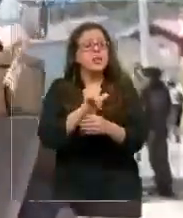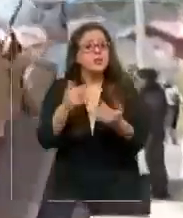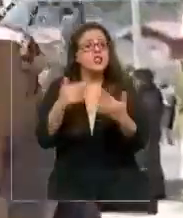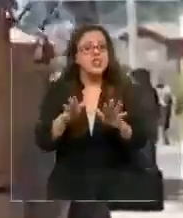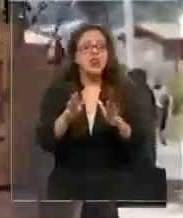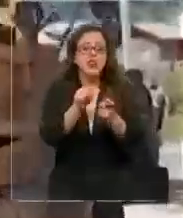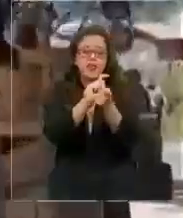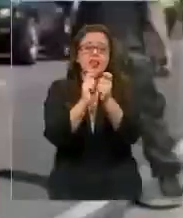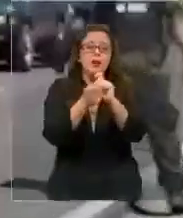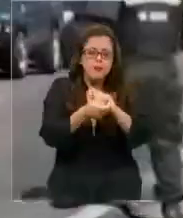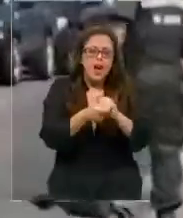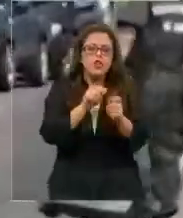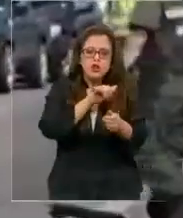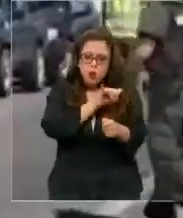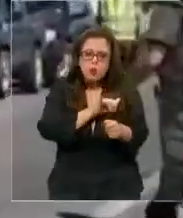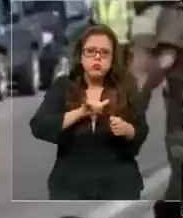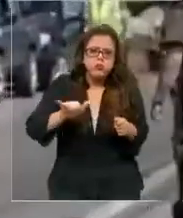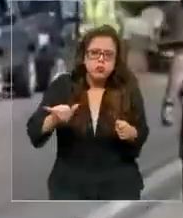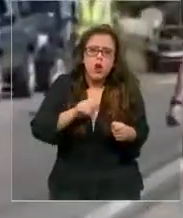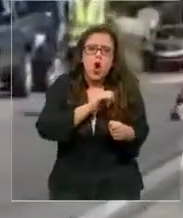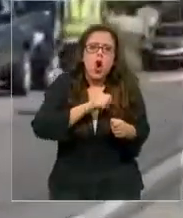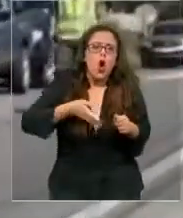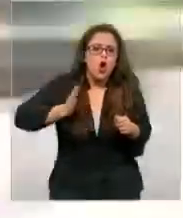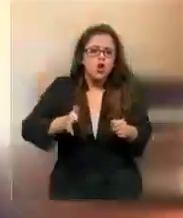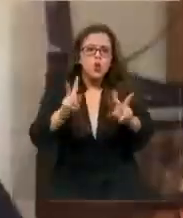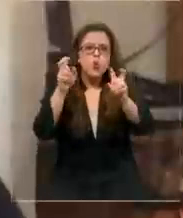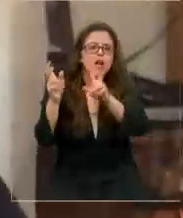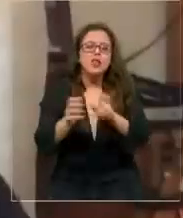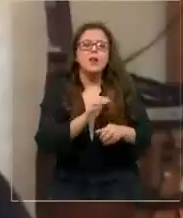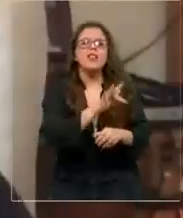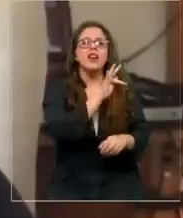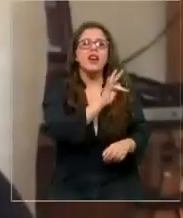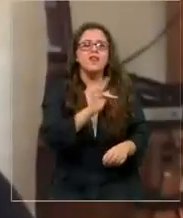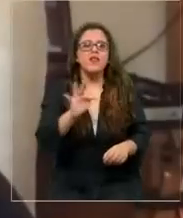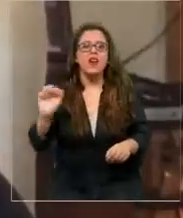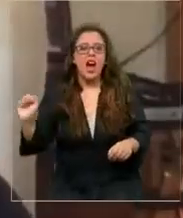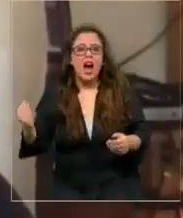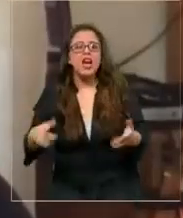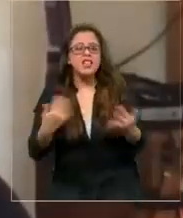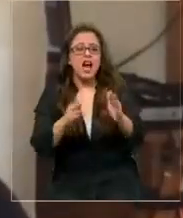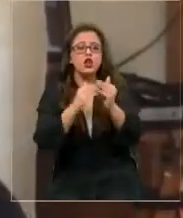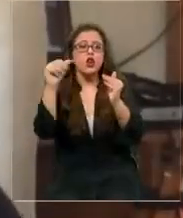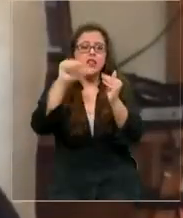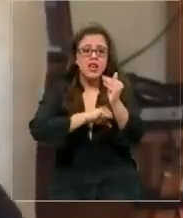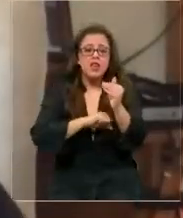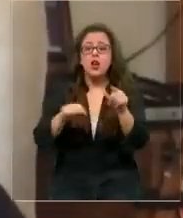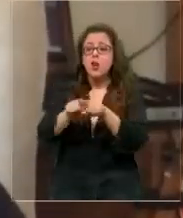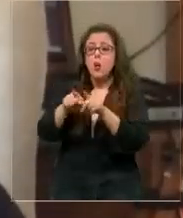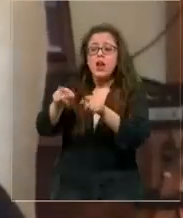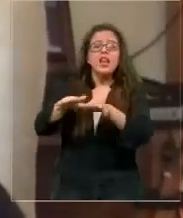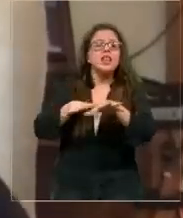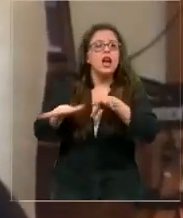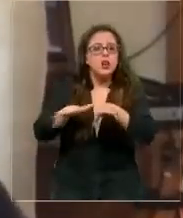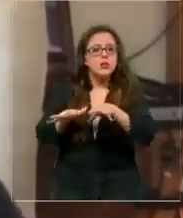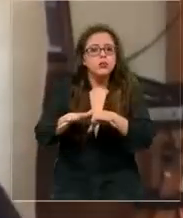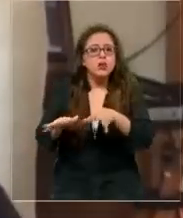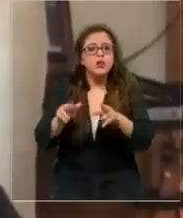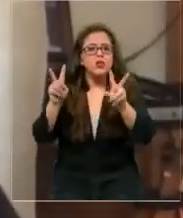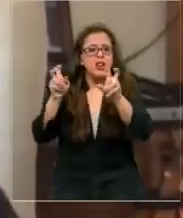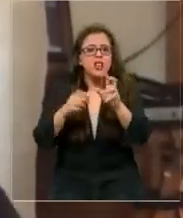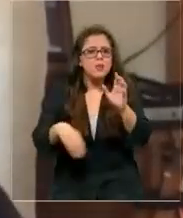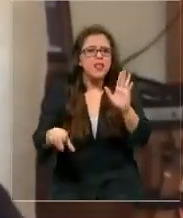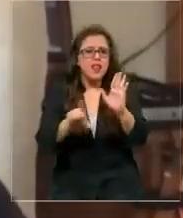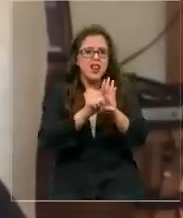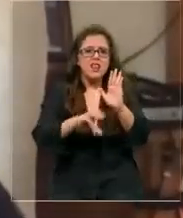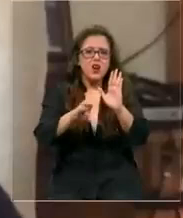excepción en el país, la oposición cuestionó aumentar sus facultades. Están actuando completamente al margen de la ley y la constitución. Si